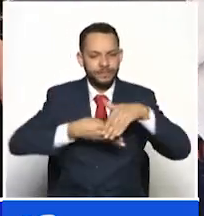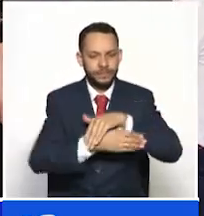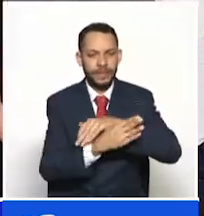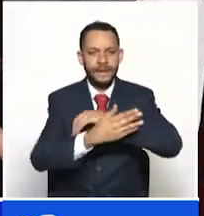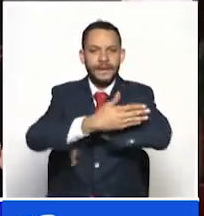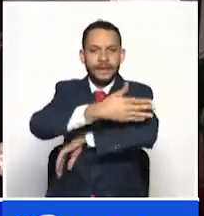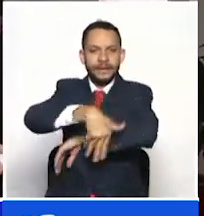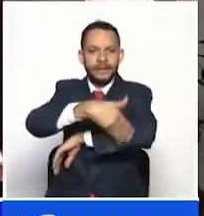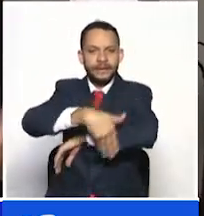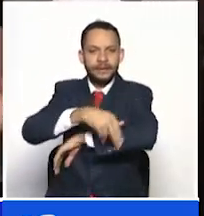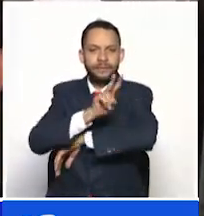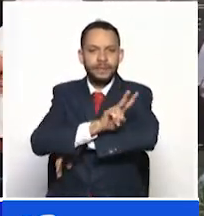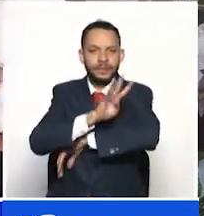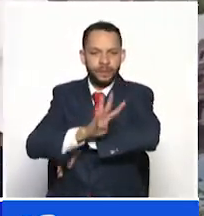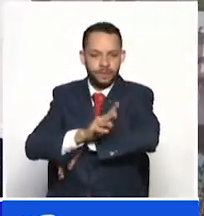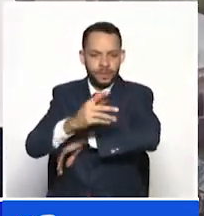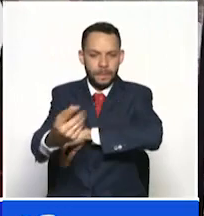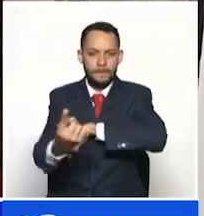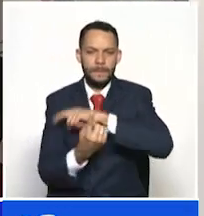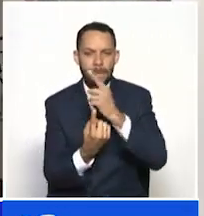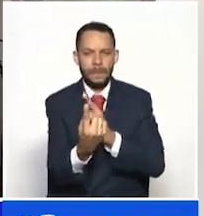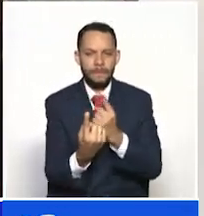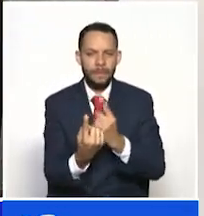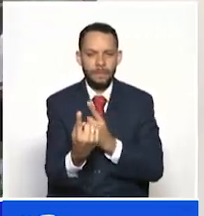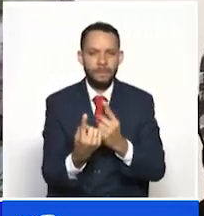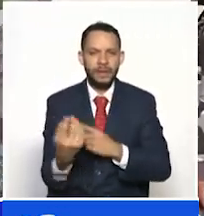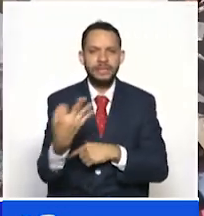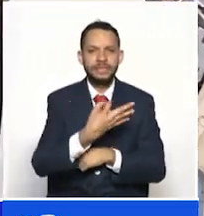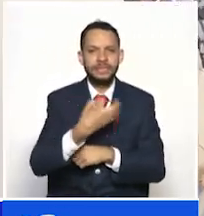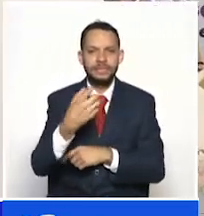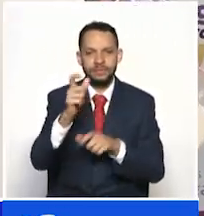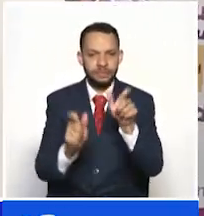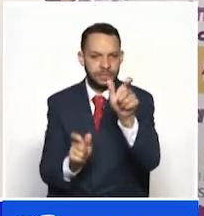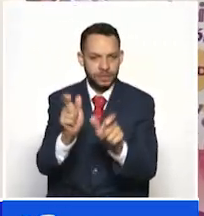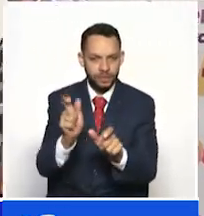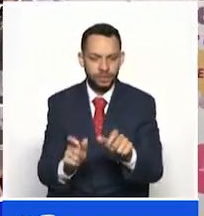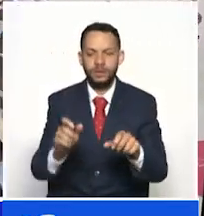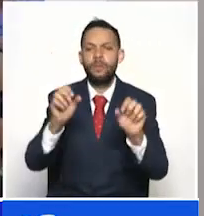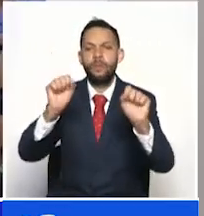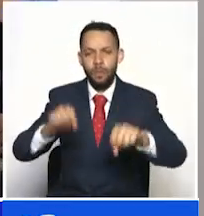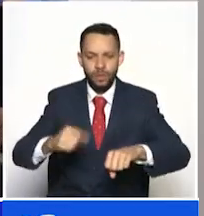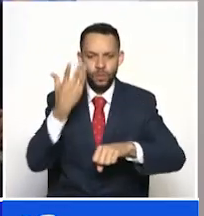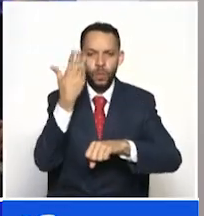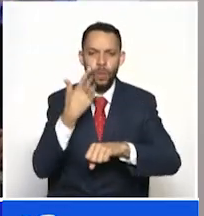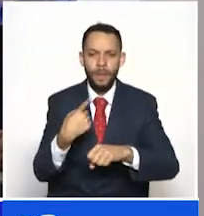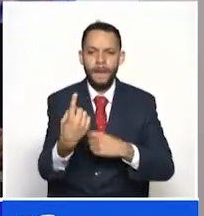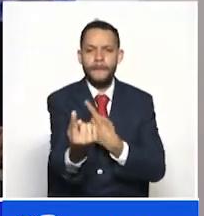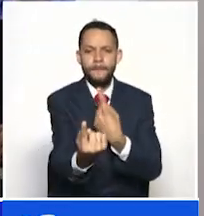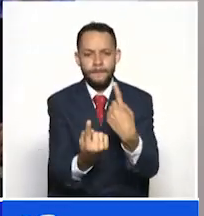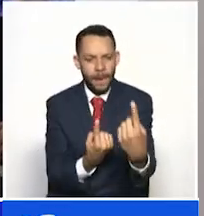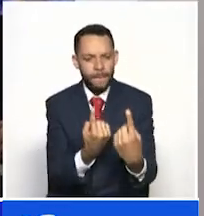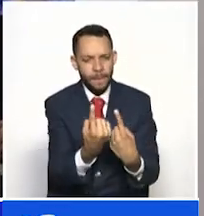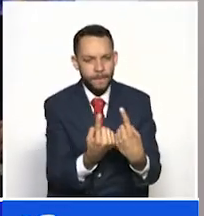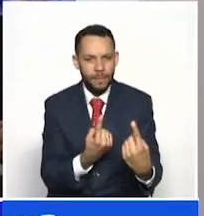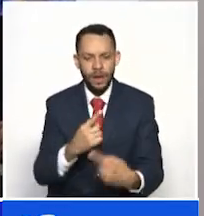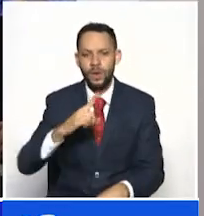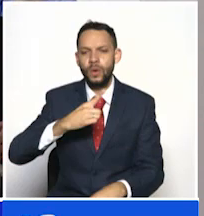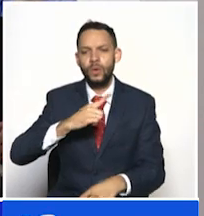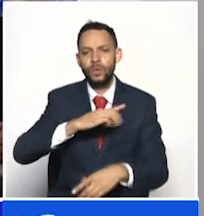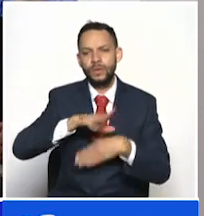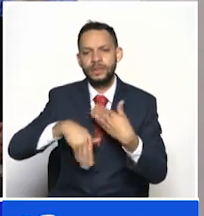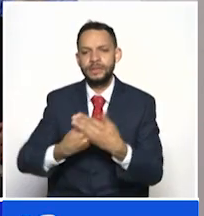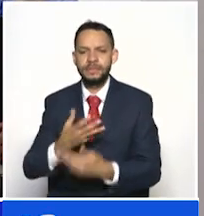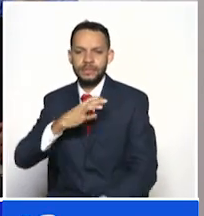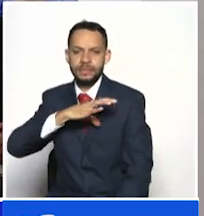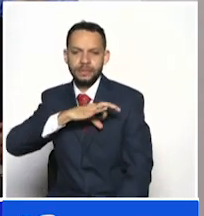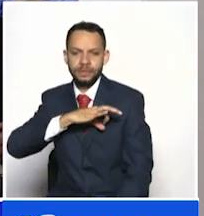y tendrá la capacidad de vacunar a 300 personas de todas las EPS diariamente. Estará abierto de lunes a sábado de 8 de la